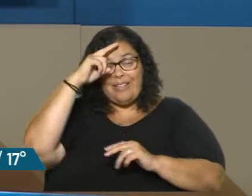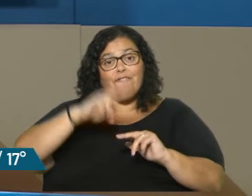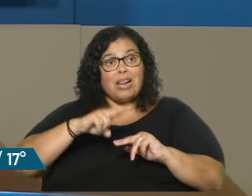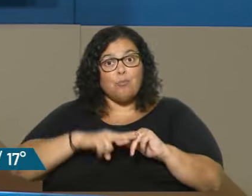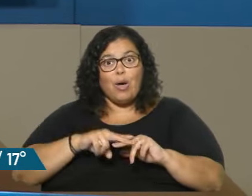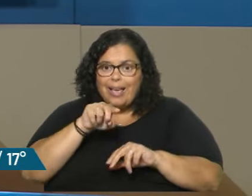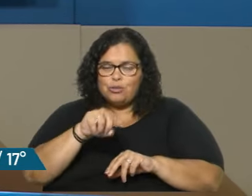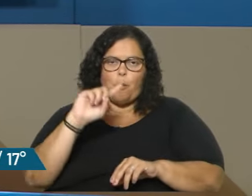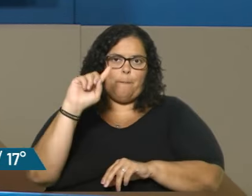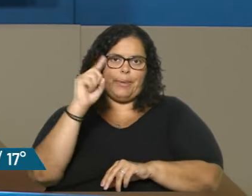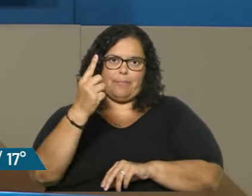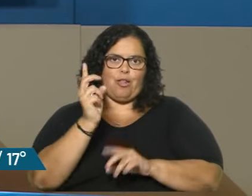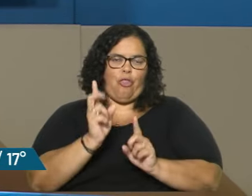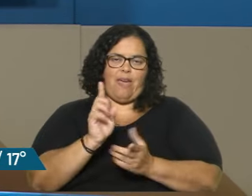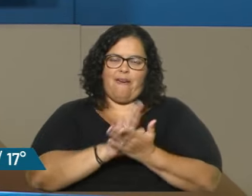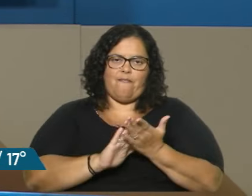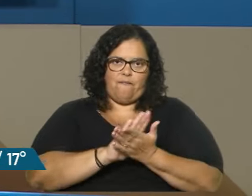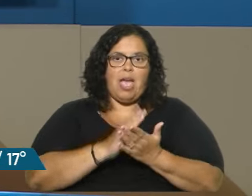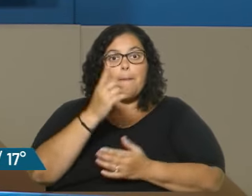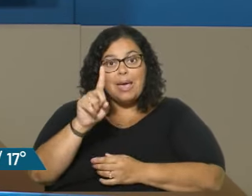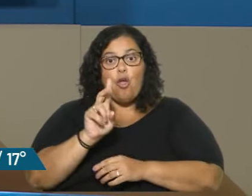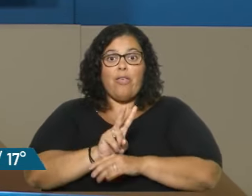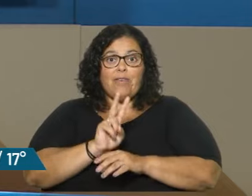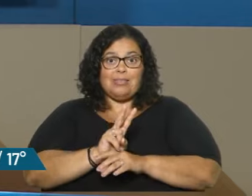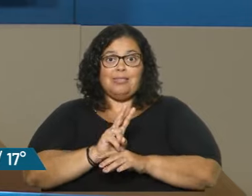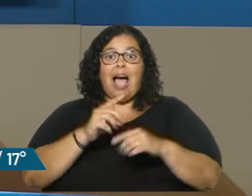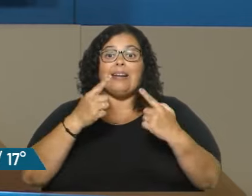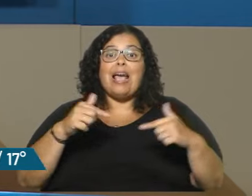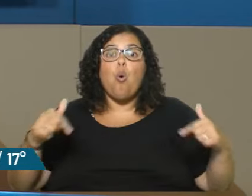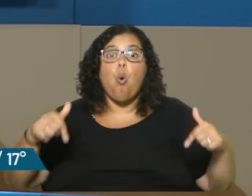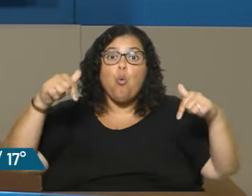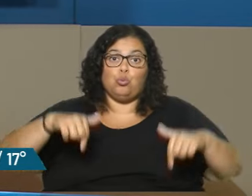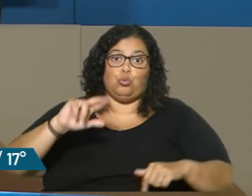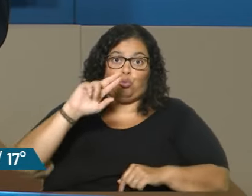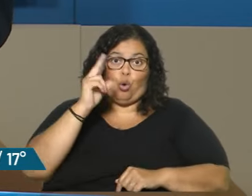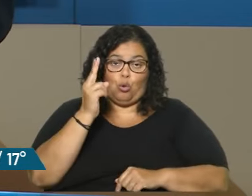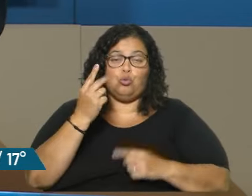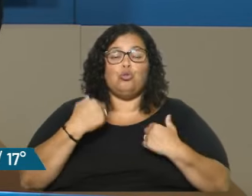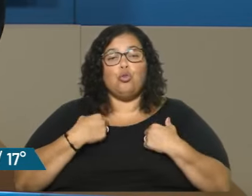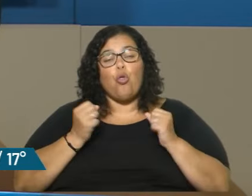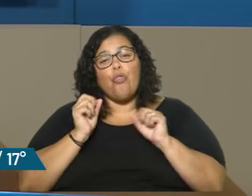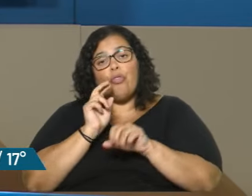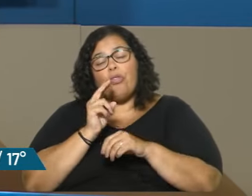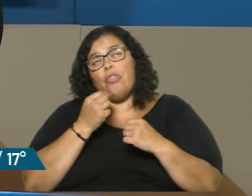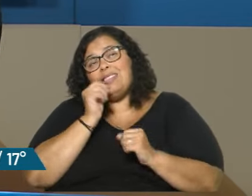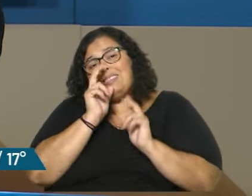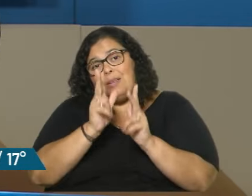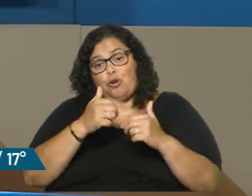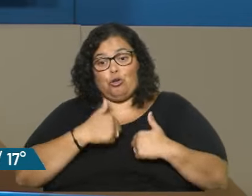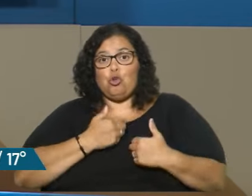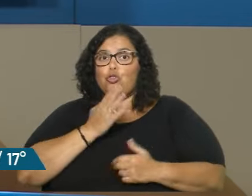es lo primero, pero naturalmente, defendemos nuestros recursos, lo que es nuestro. Entonces, nosotros nos definimos patriota.